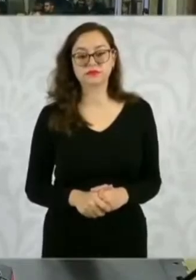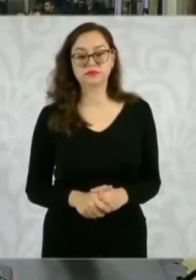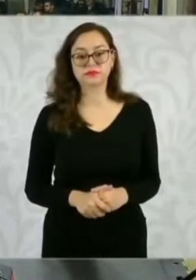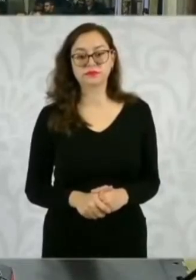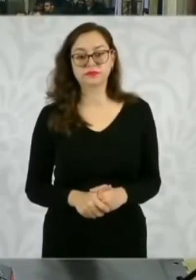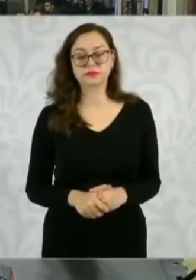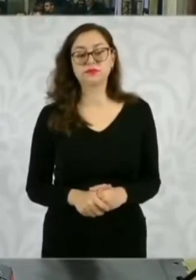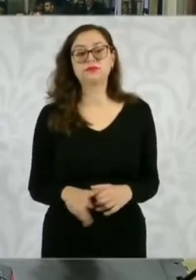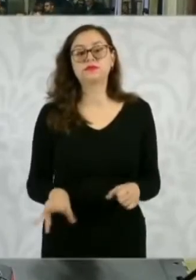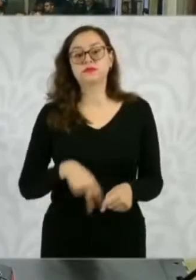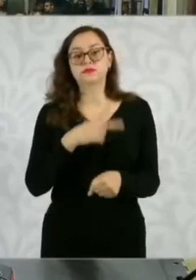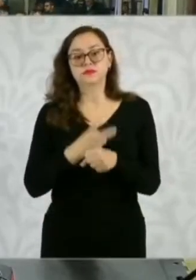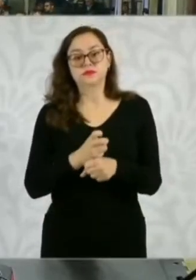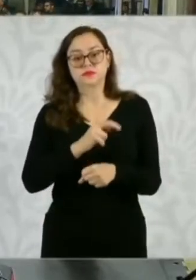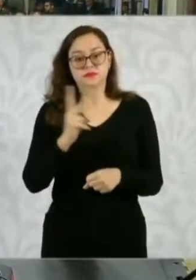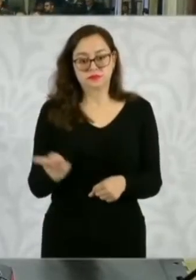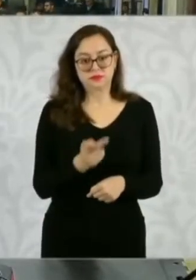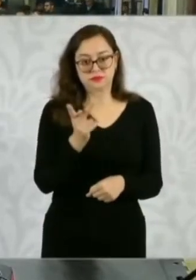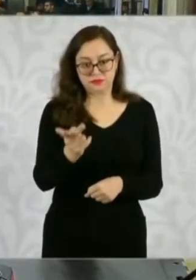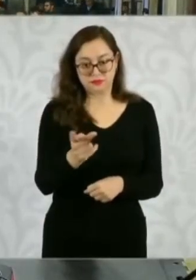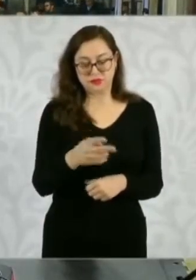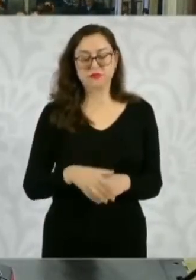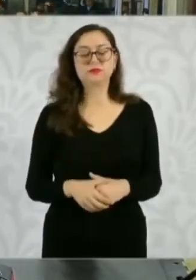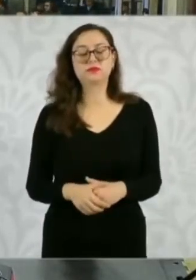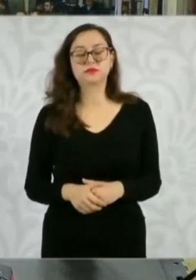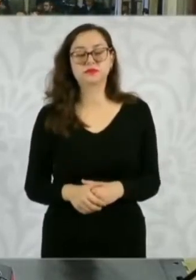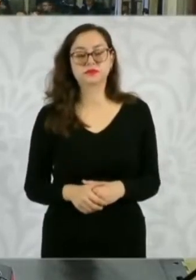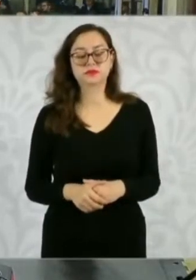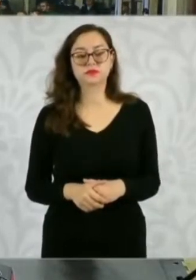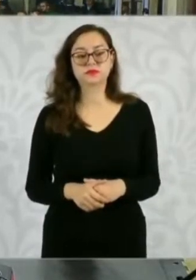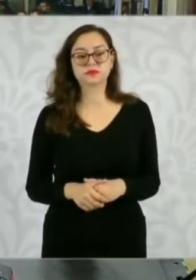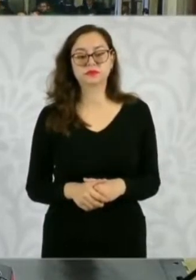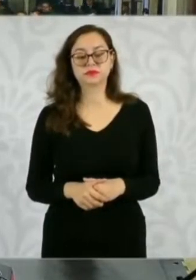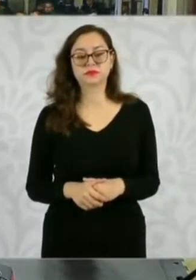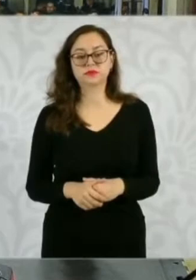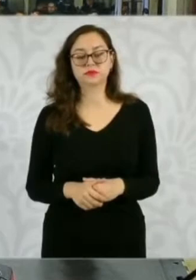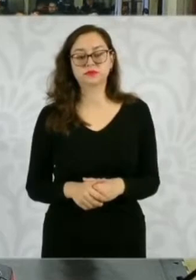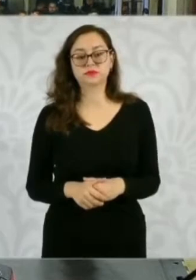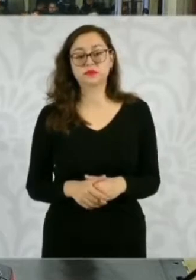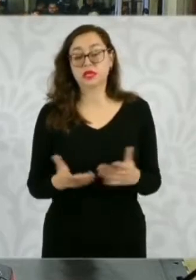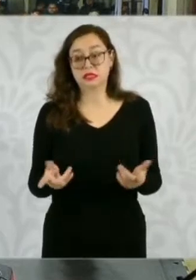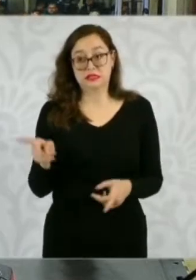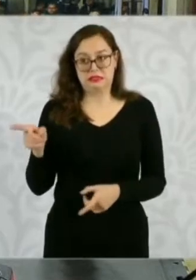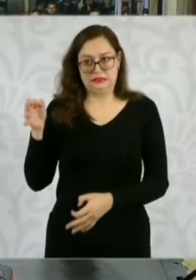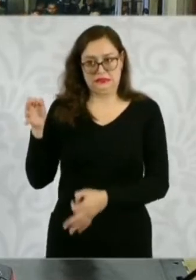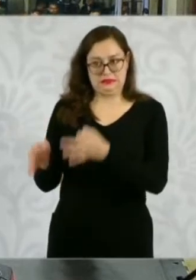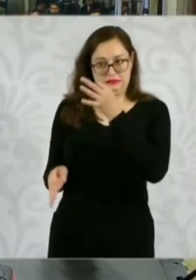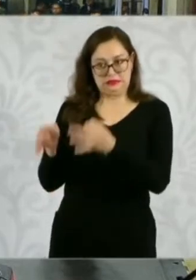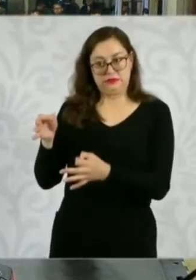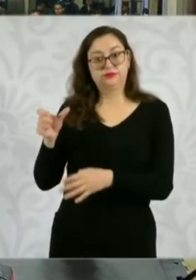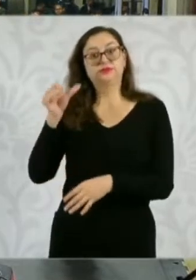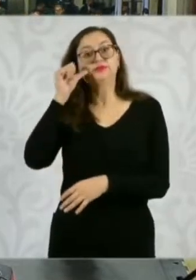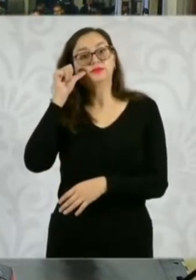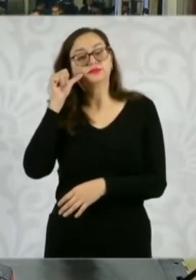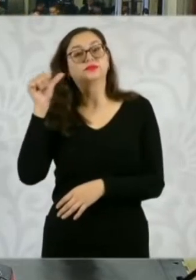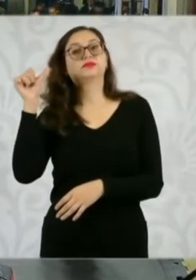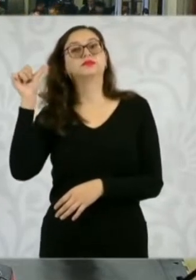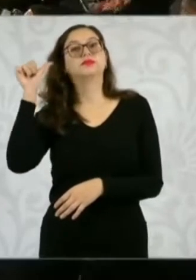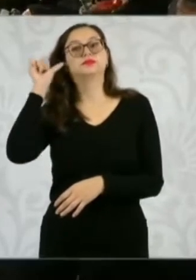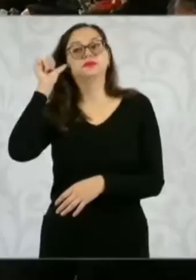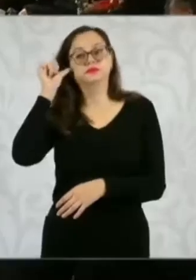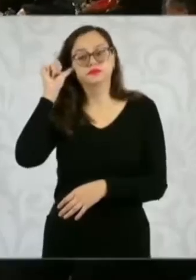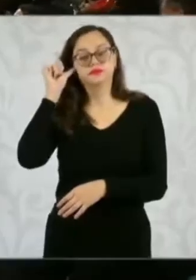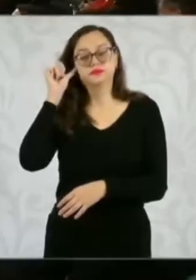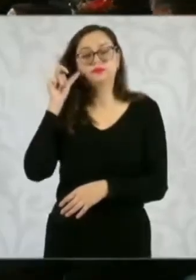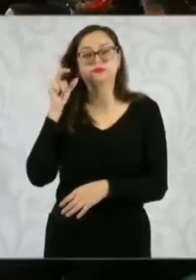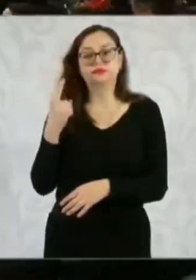Bueno, y mi segunda pregunta, Presidenta, va en relación al tema de la agenda del Poder Judicial. Ayer se concedió la primera controversia impuesta por